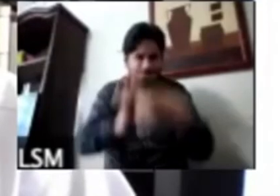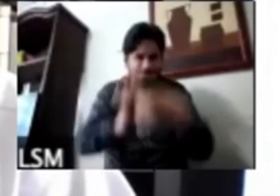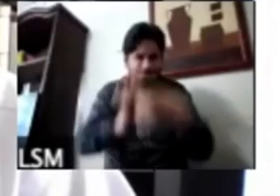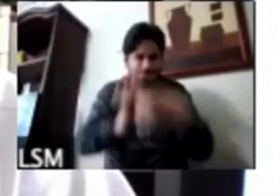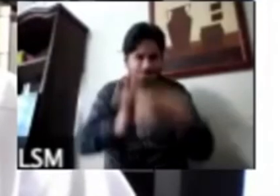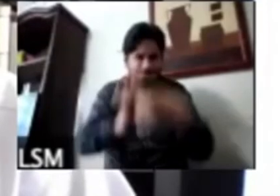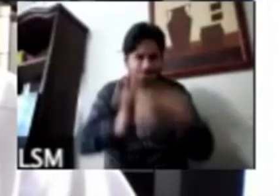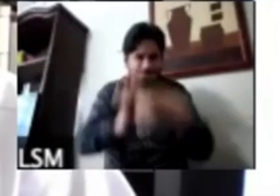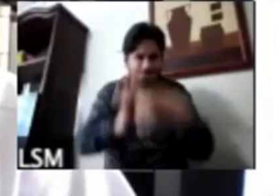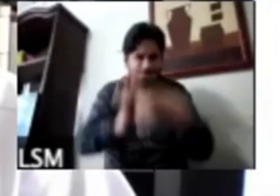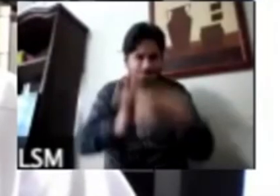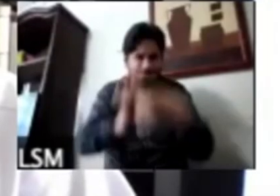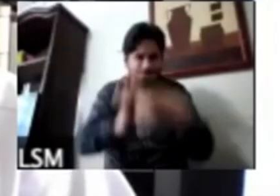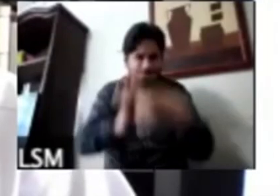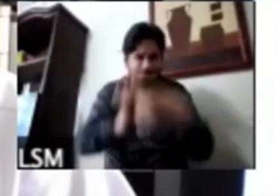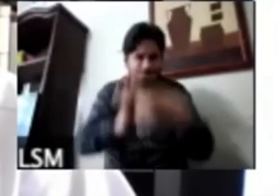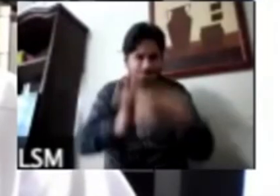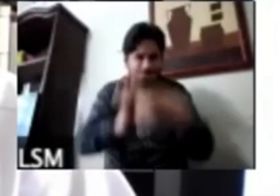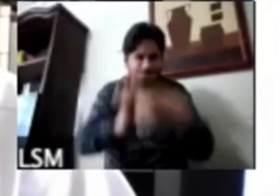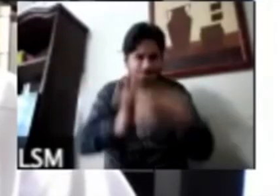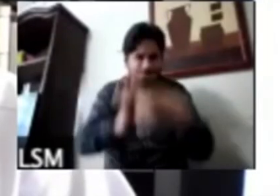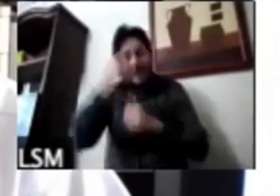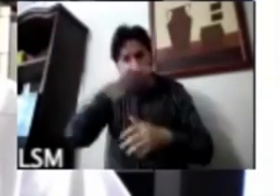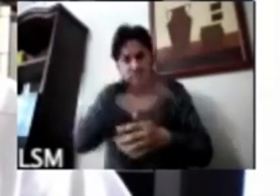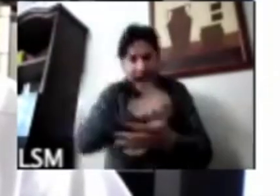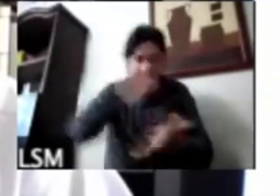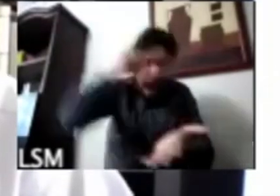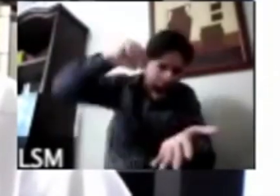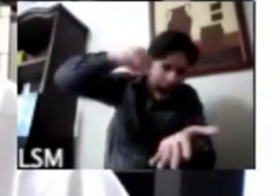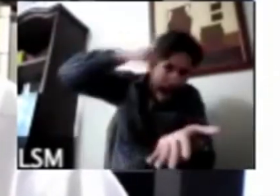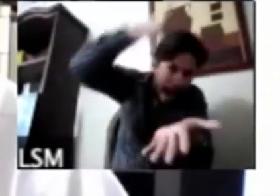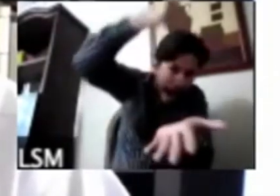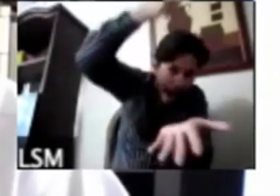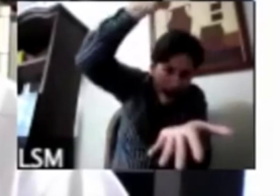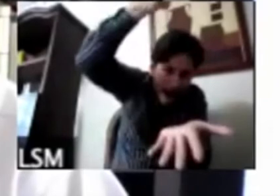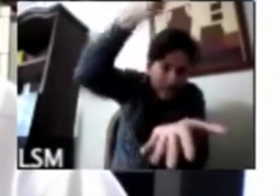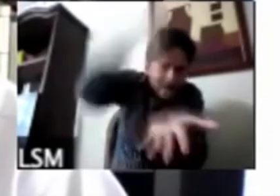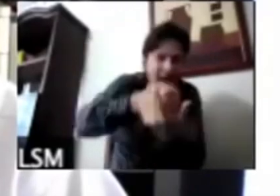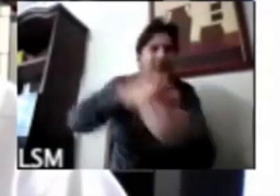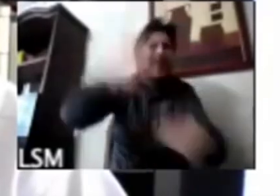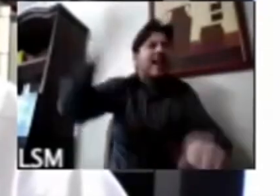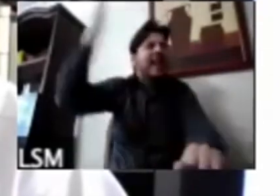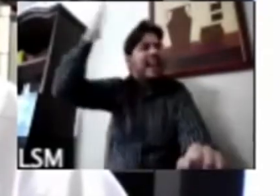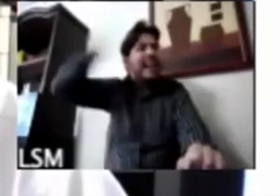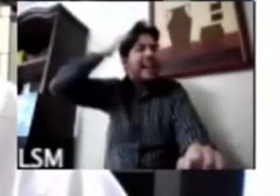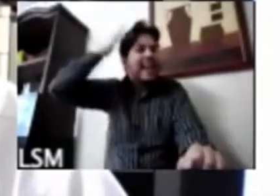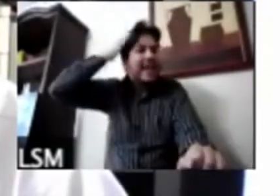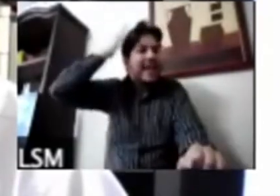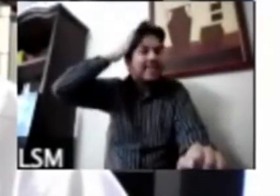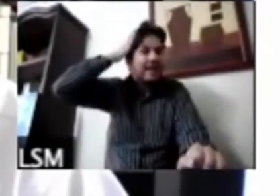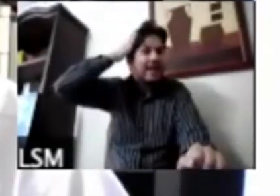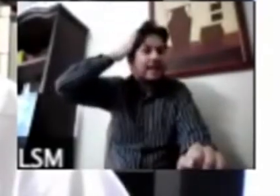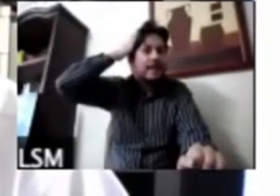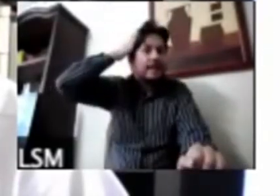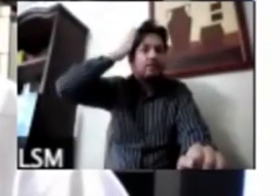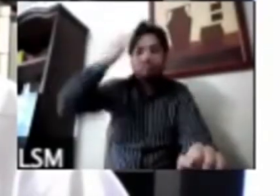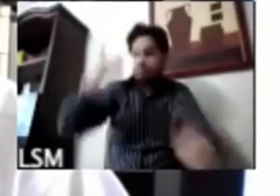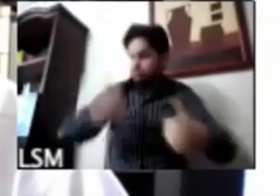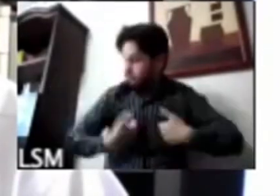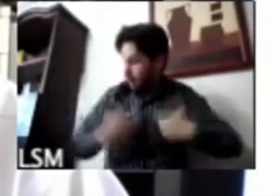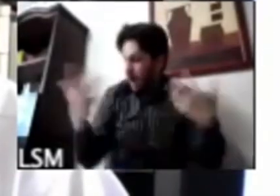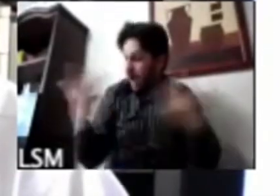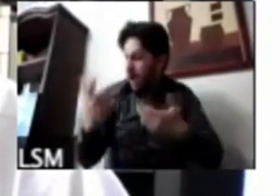aprobar a un líder no es por lo que ha hecho necesariamente o por lo que están haciendo los